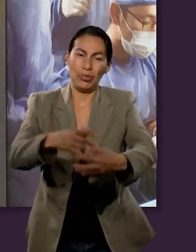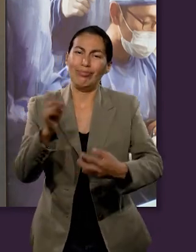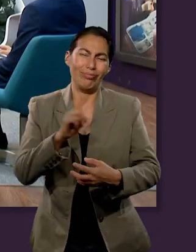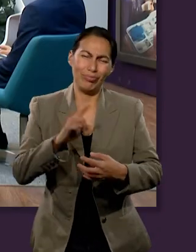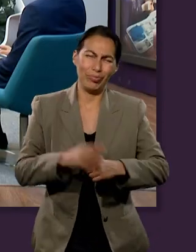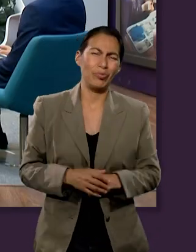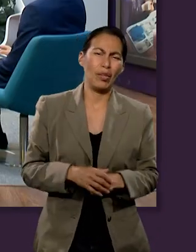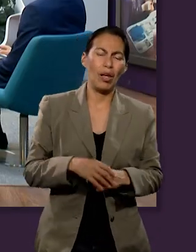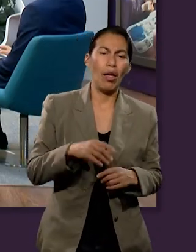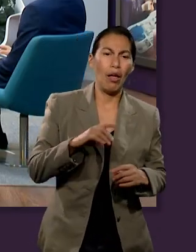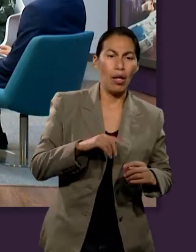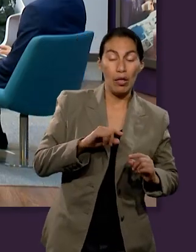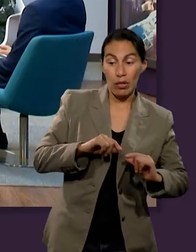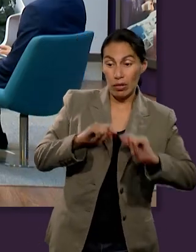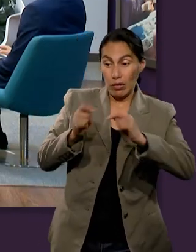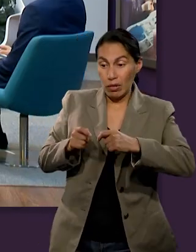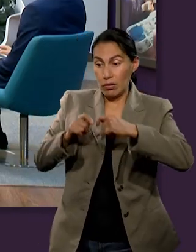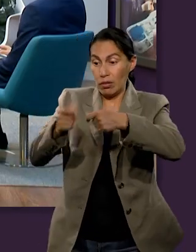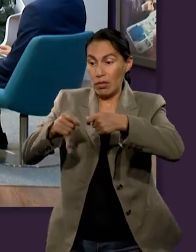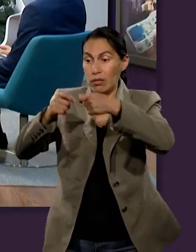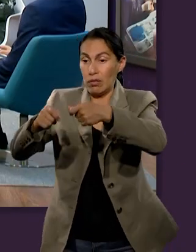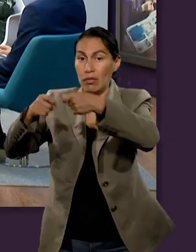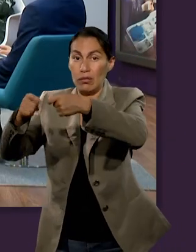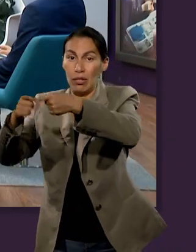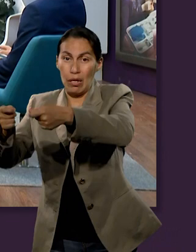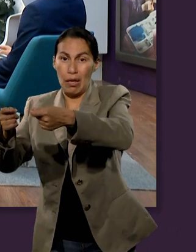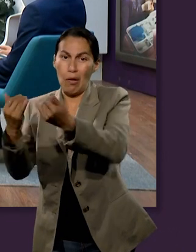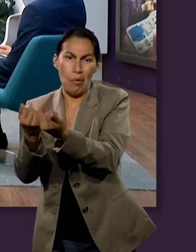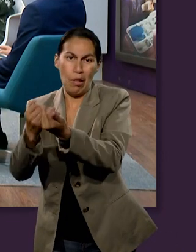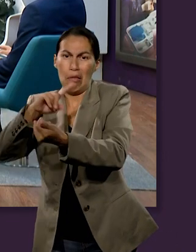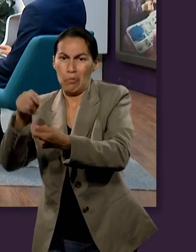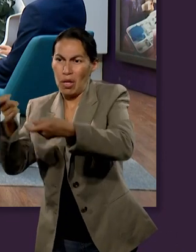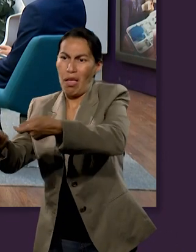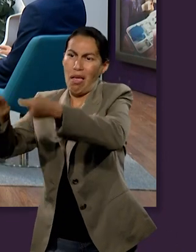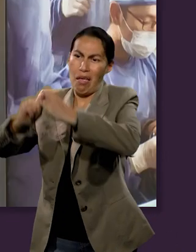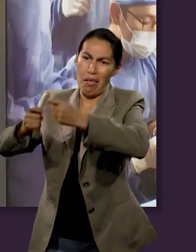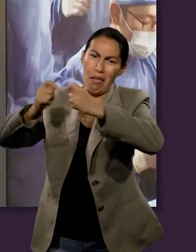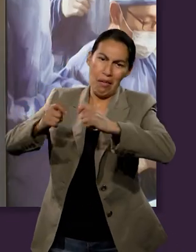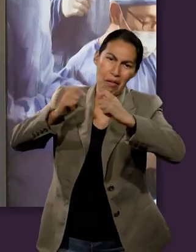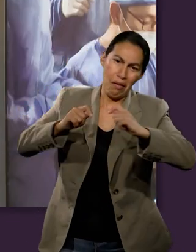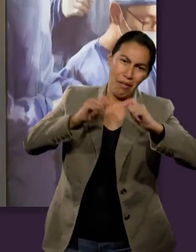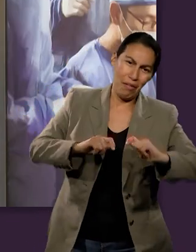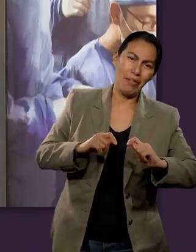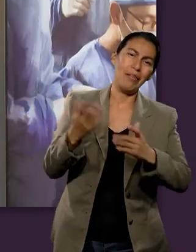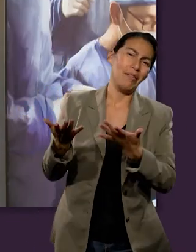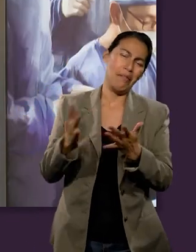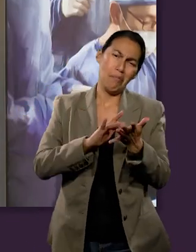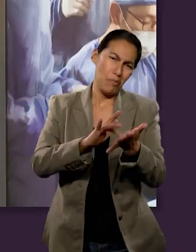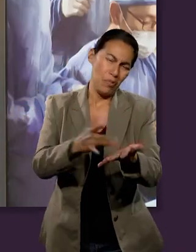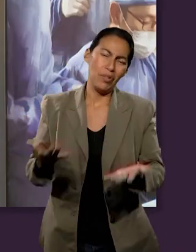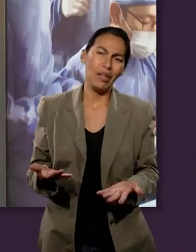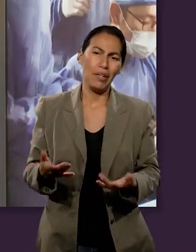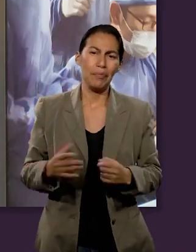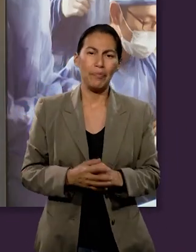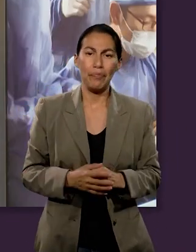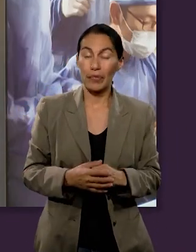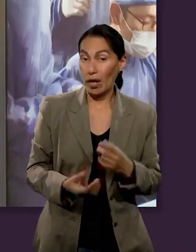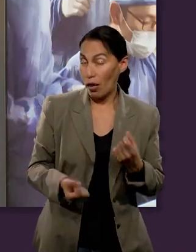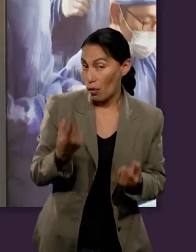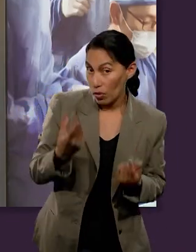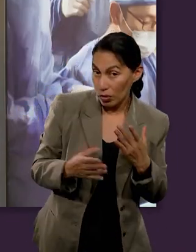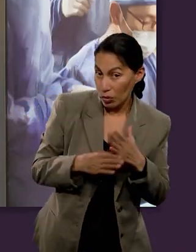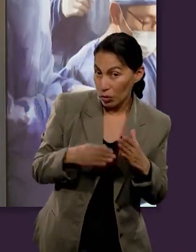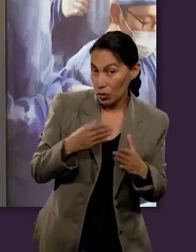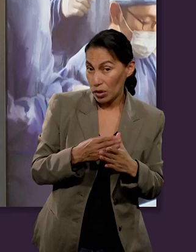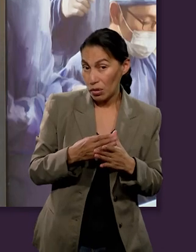Y todo va a diferentes cosas que no lo pusimos o no se puso por los